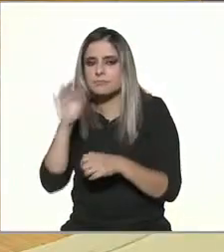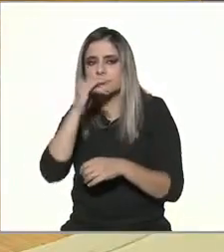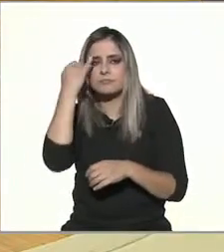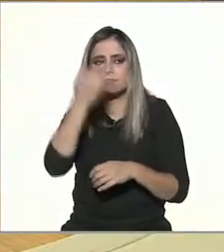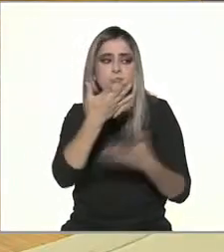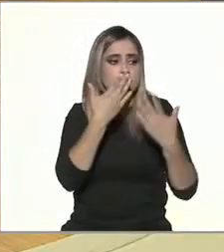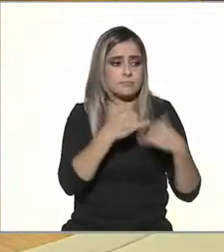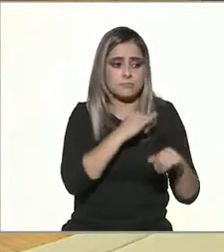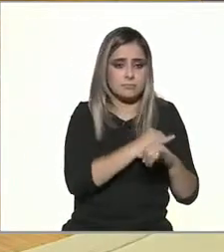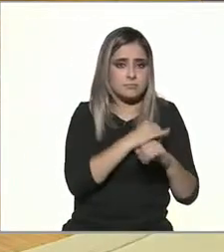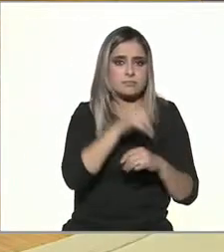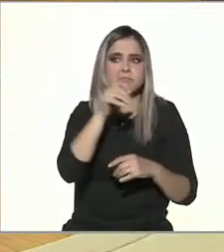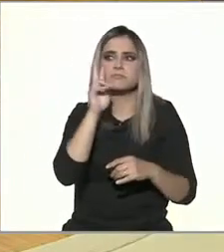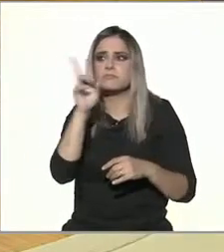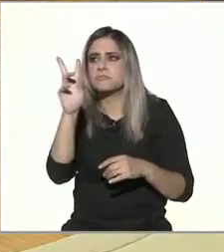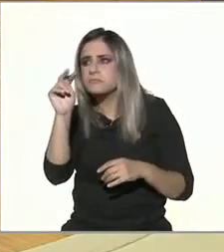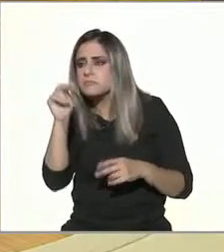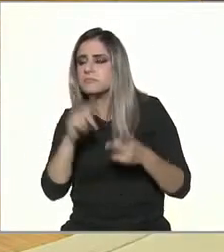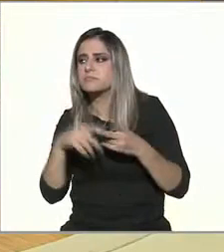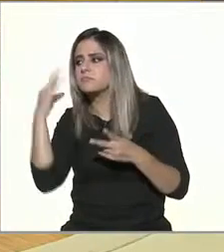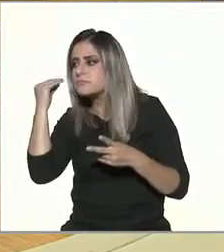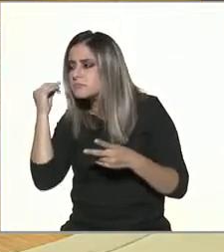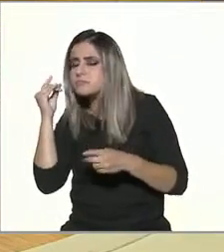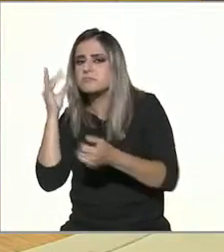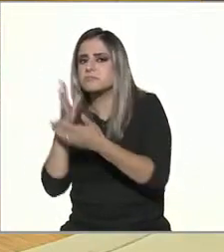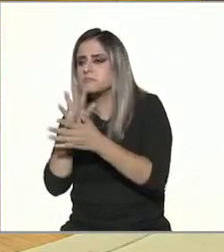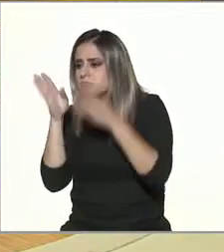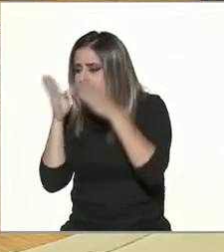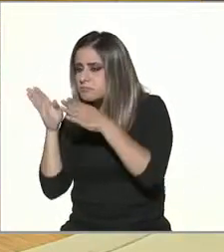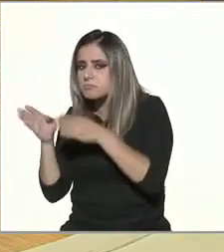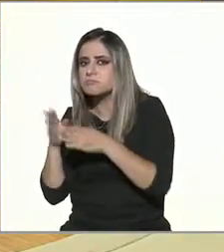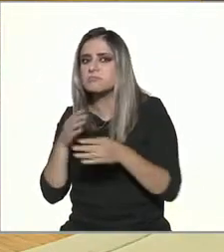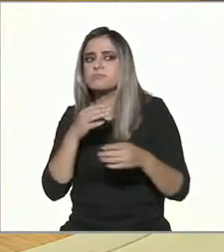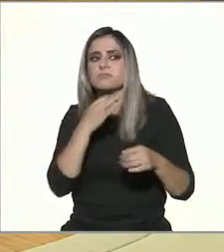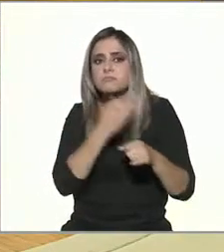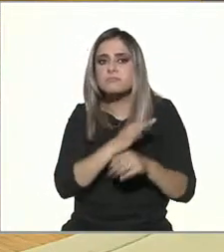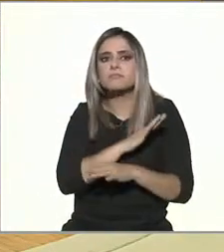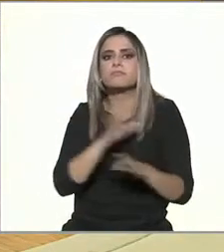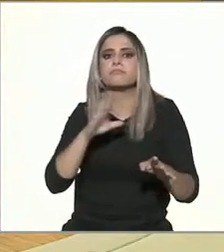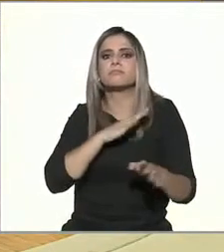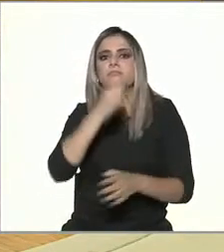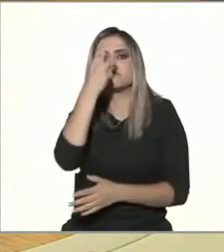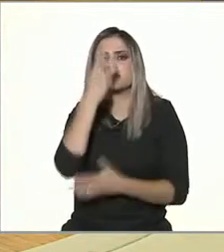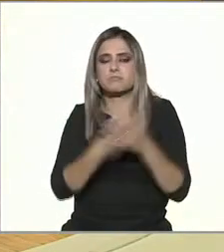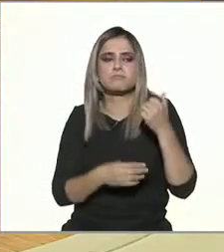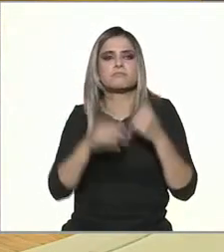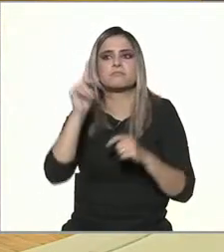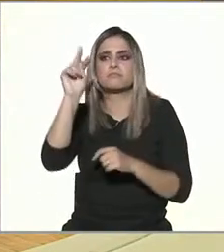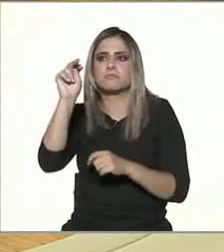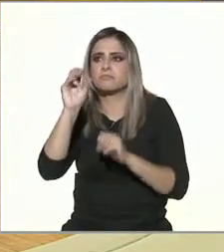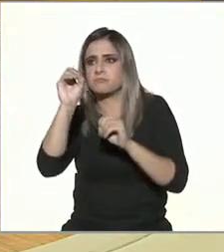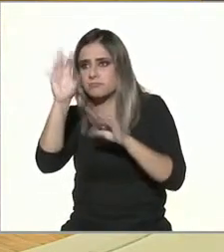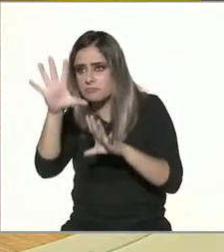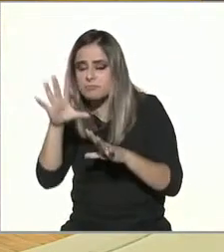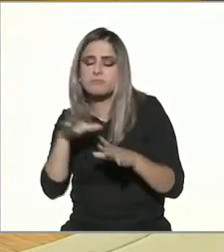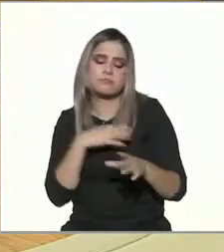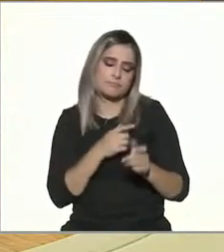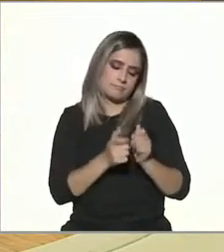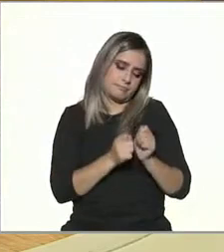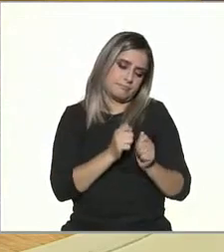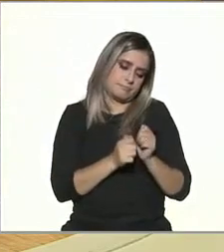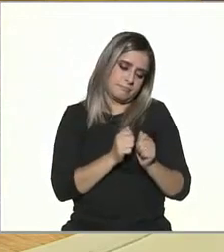televisión y escucharías la radio. Ahora hacemos todo al mismo tiempo. Tenemos la tele prendida y estamos